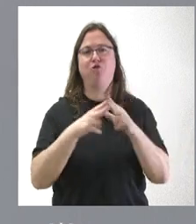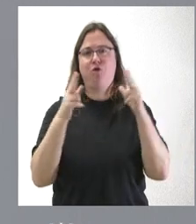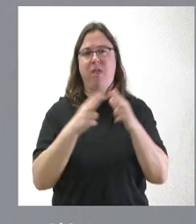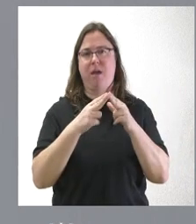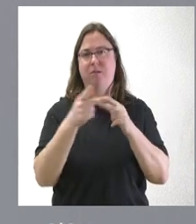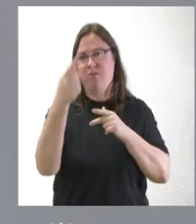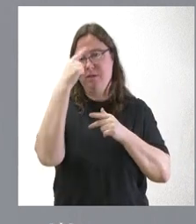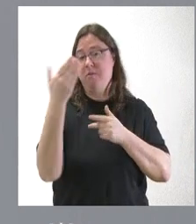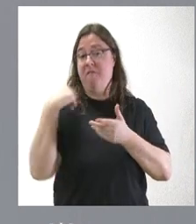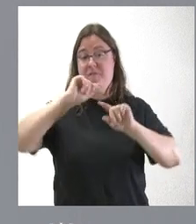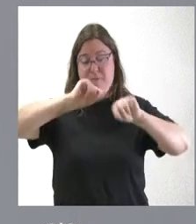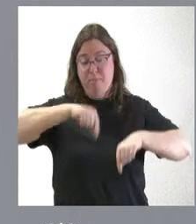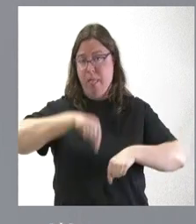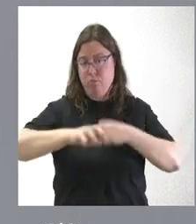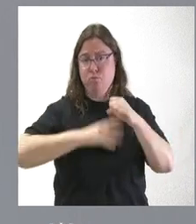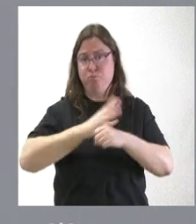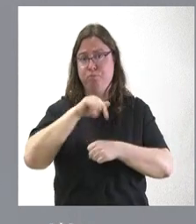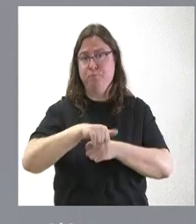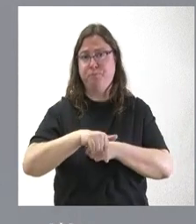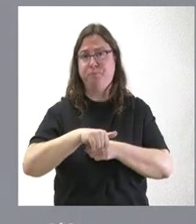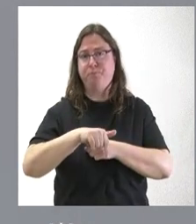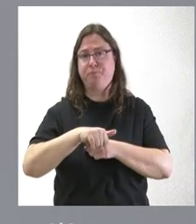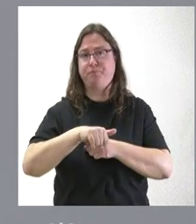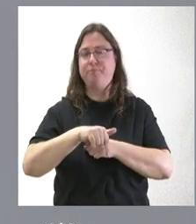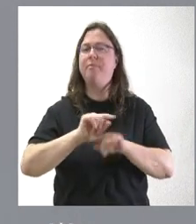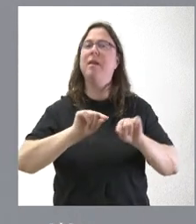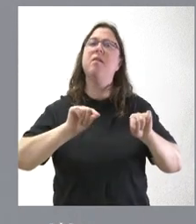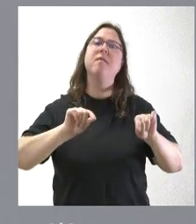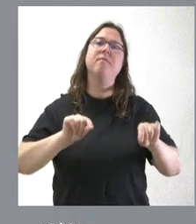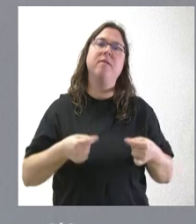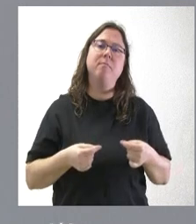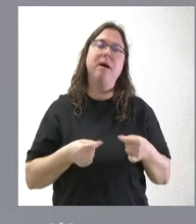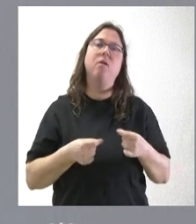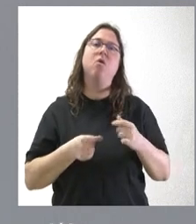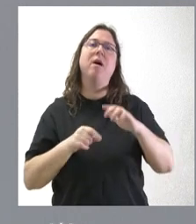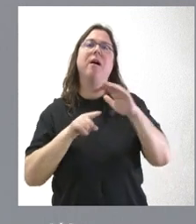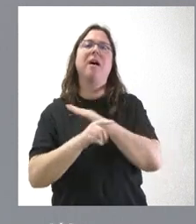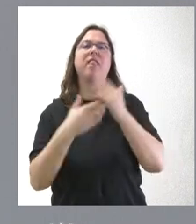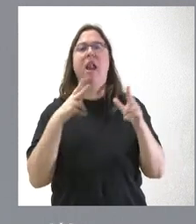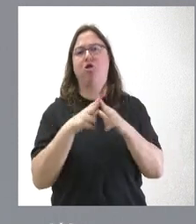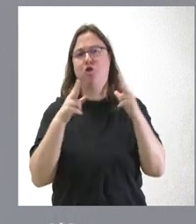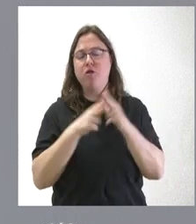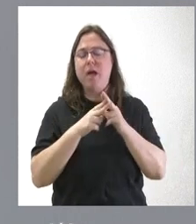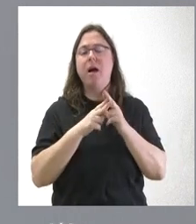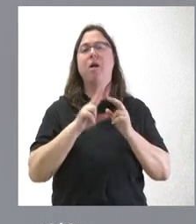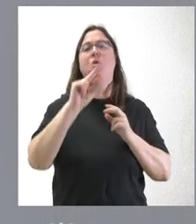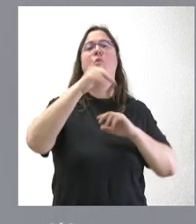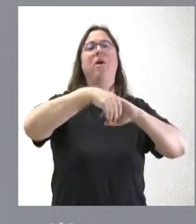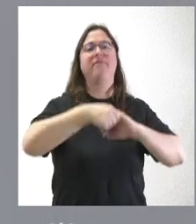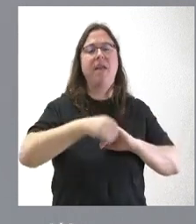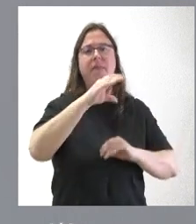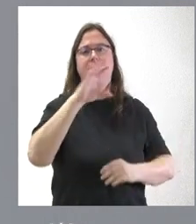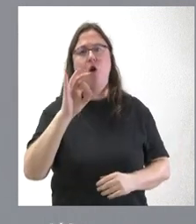en esta legislatura, un acuerdo que firmaron los agentes del diálogo social, firmó UGT, firmó Comisiones Obreras, firmó CECALE.